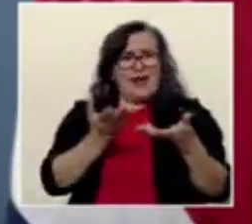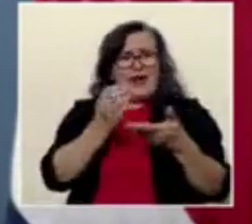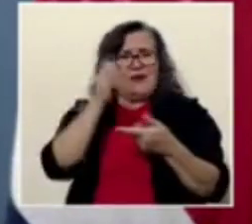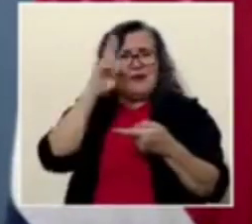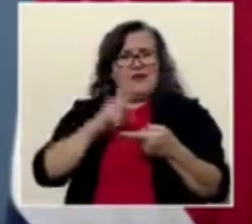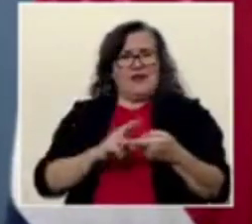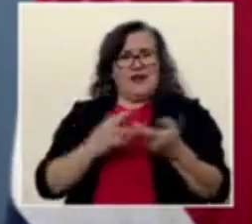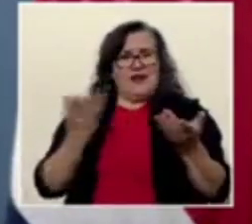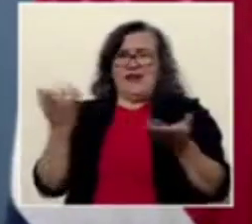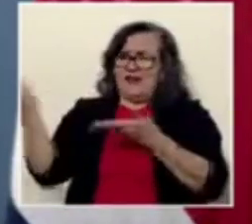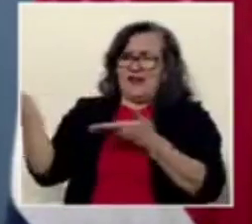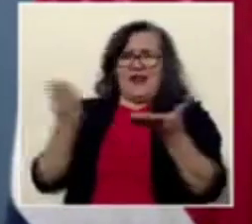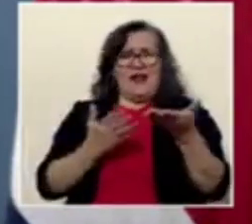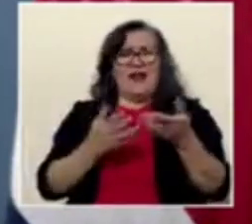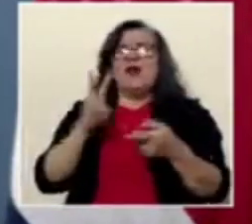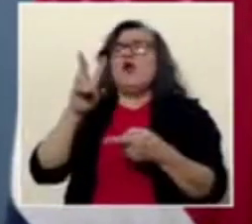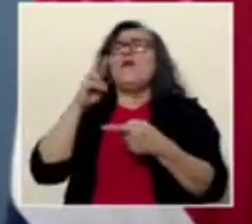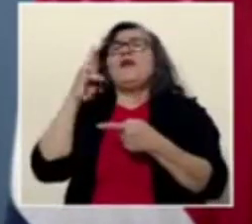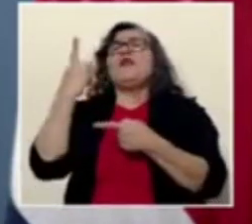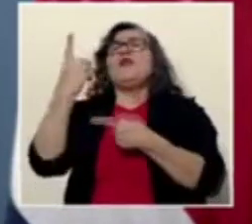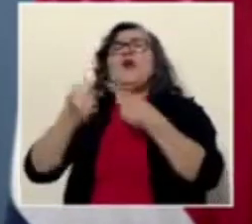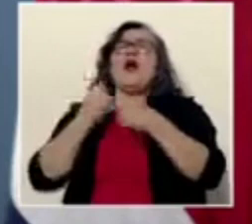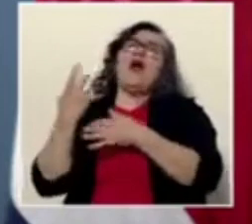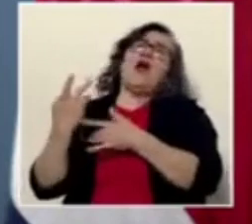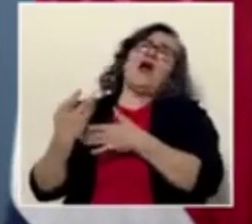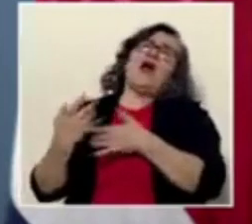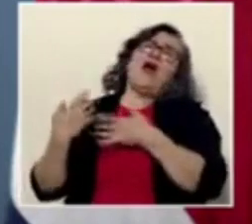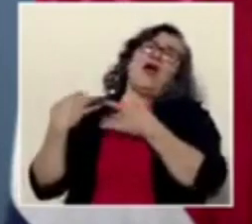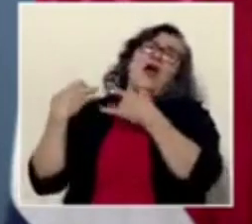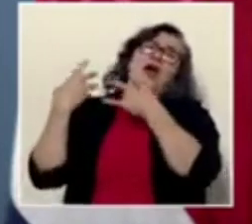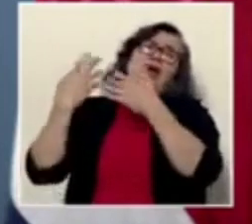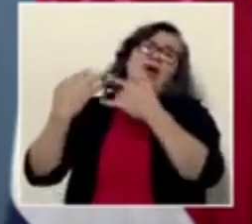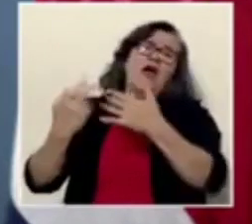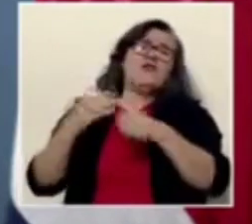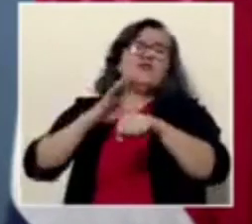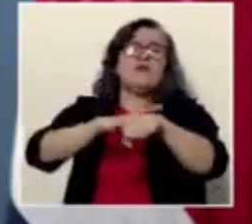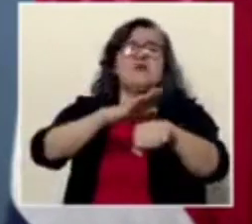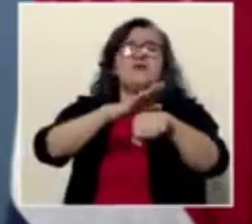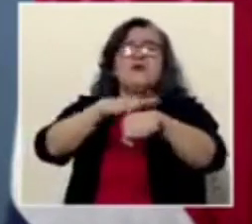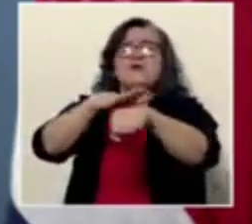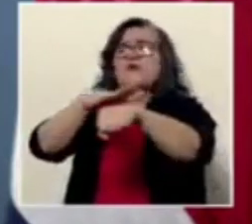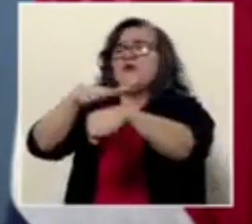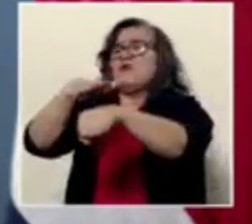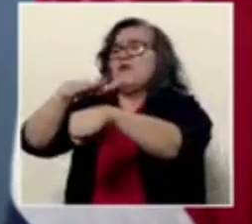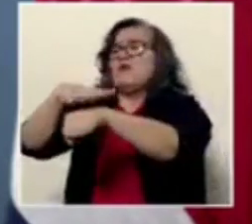No va a tardar 21 años esperando que le den los permisos.